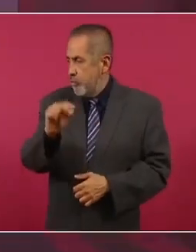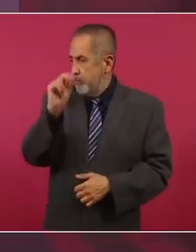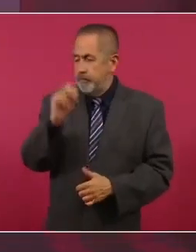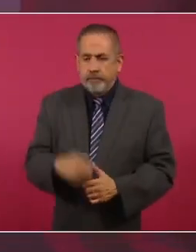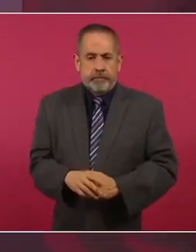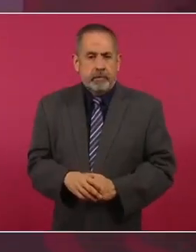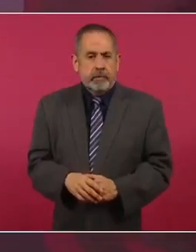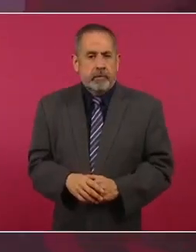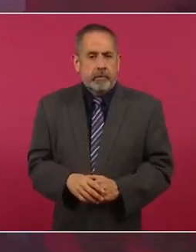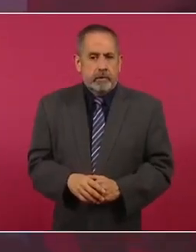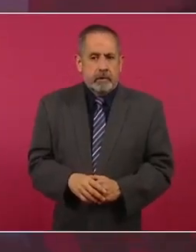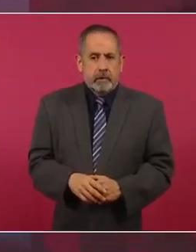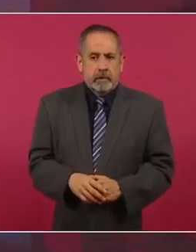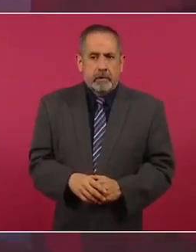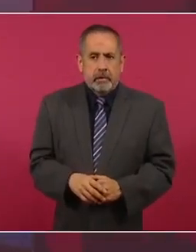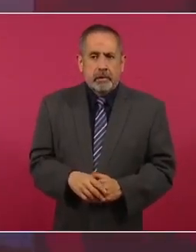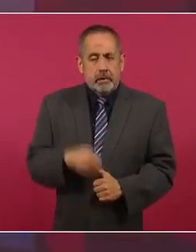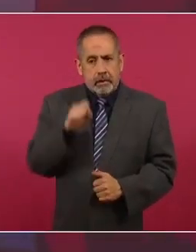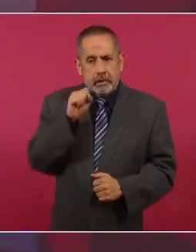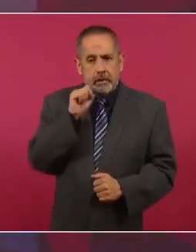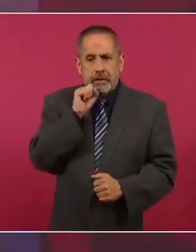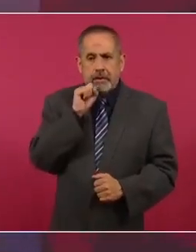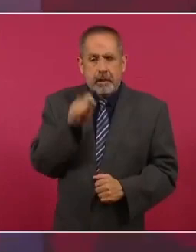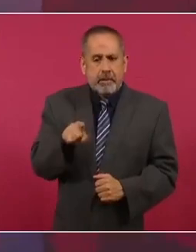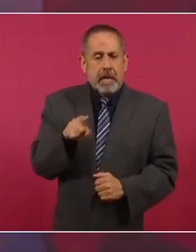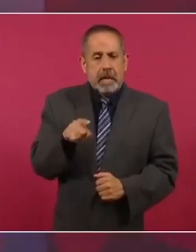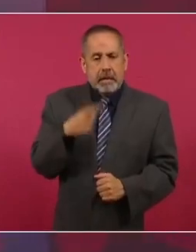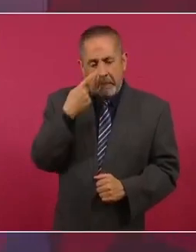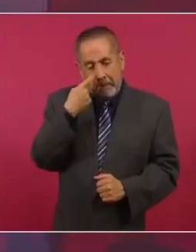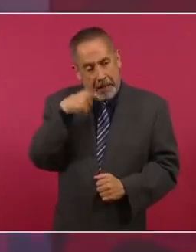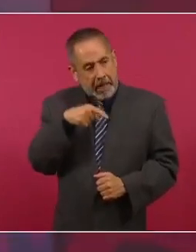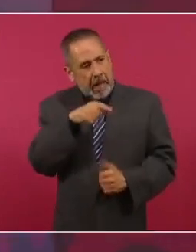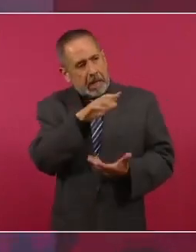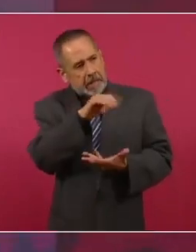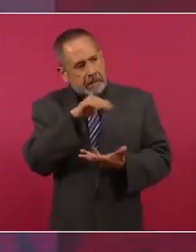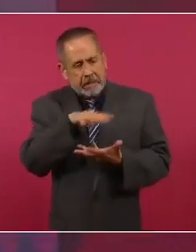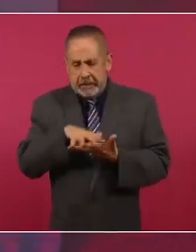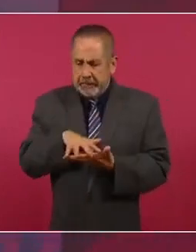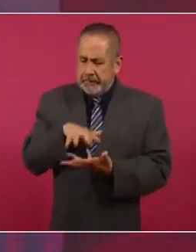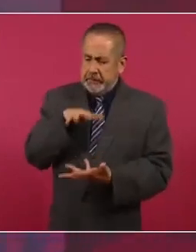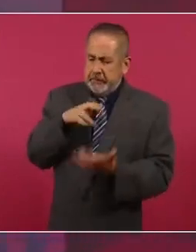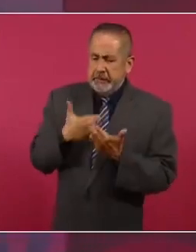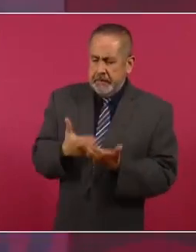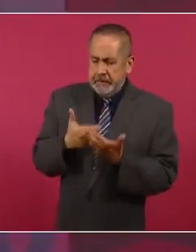Entonces, eso también nos ha permitido obtener muchos ahorros,